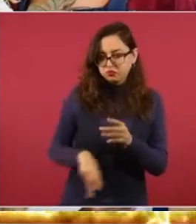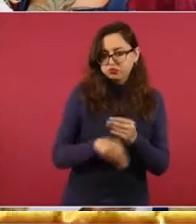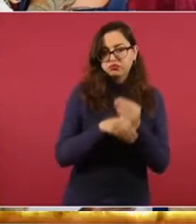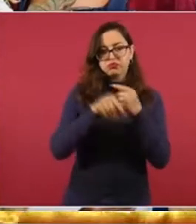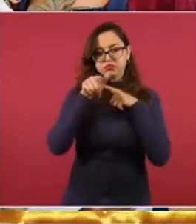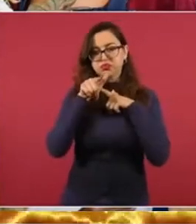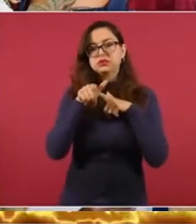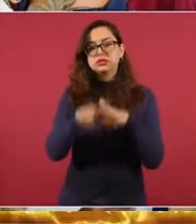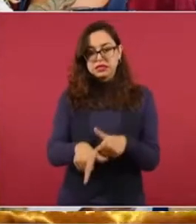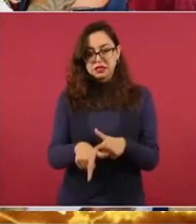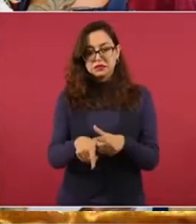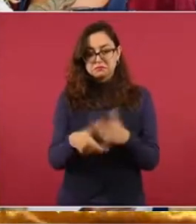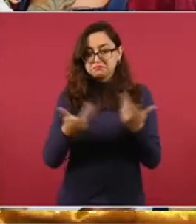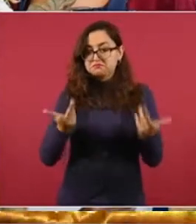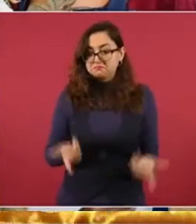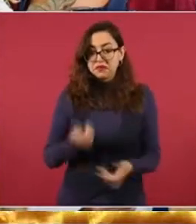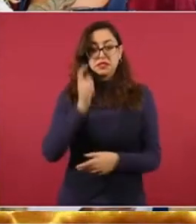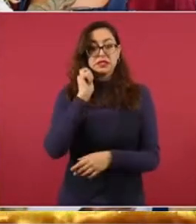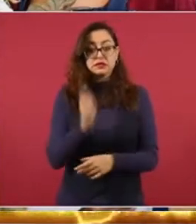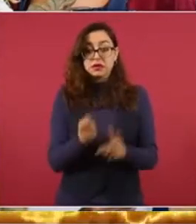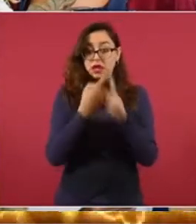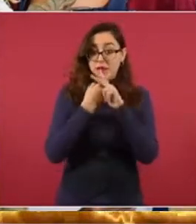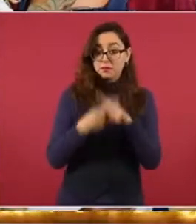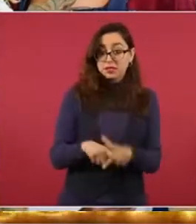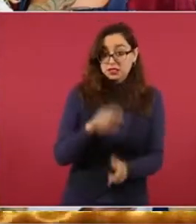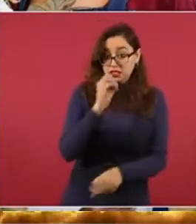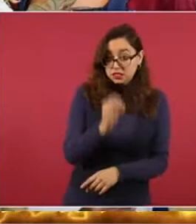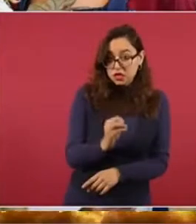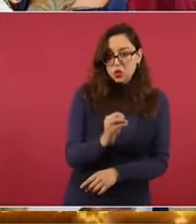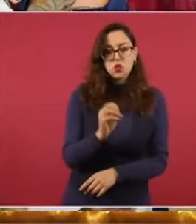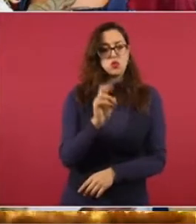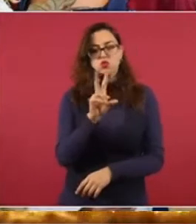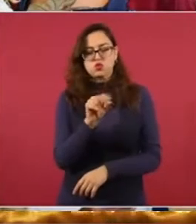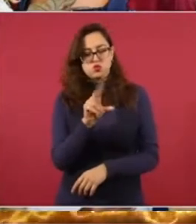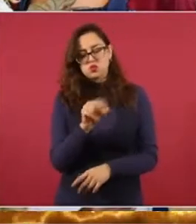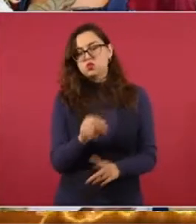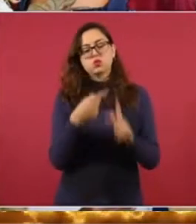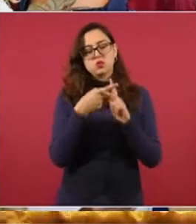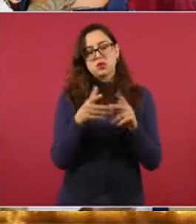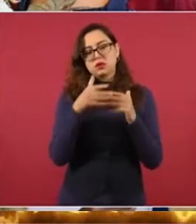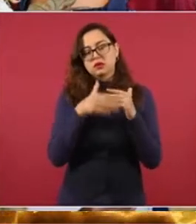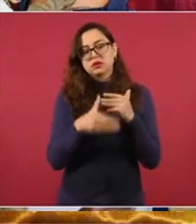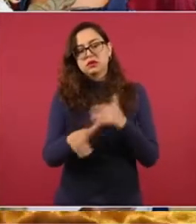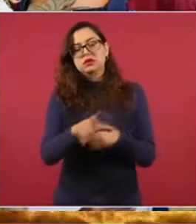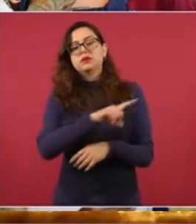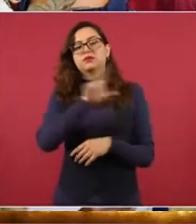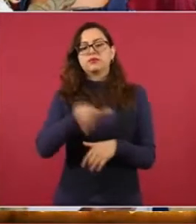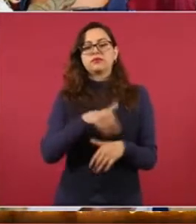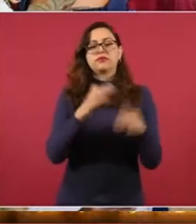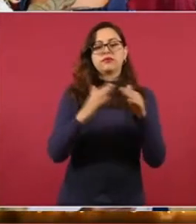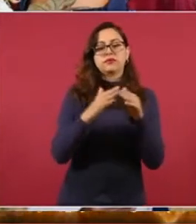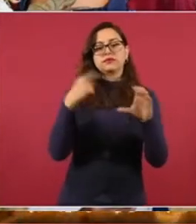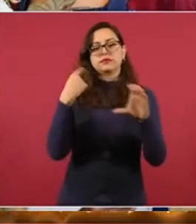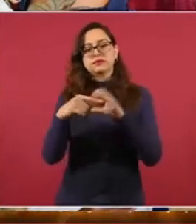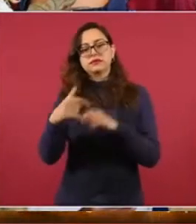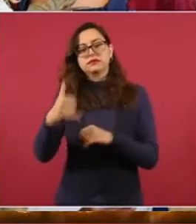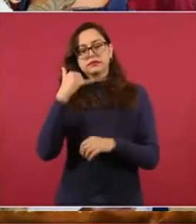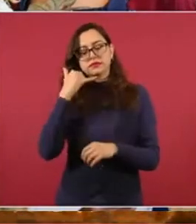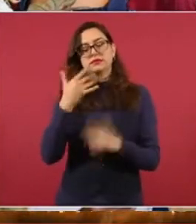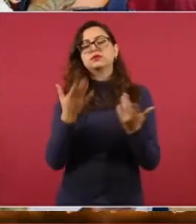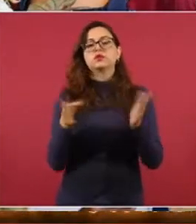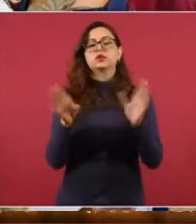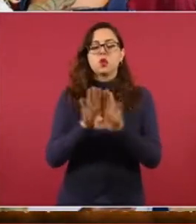primeros 20 días del mes el pago de la línea de captura, con las cuotas a pagar que el sistema genera de manera automática.